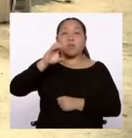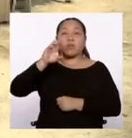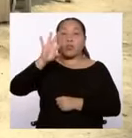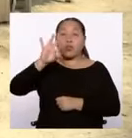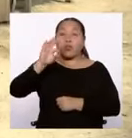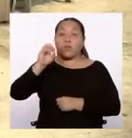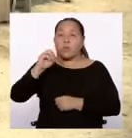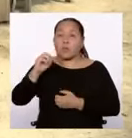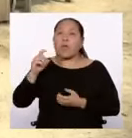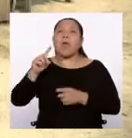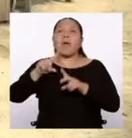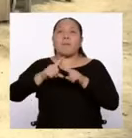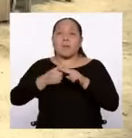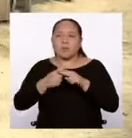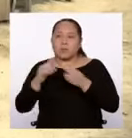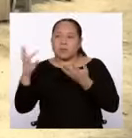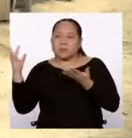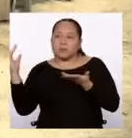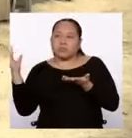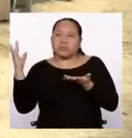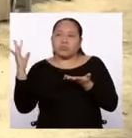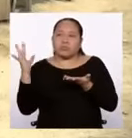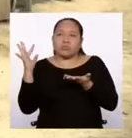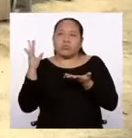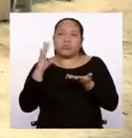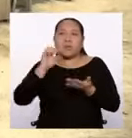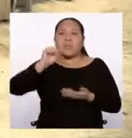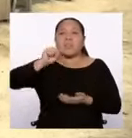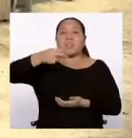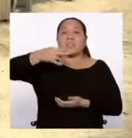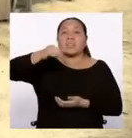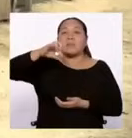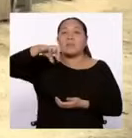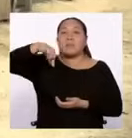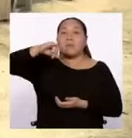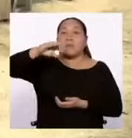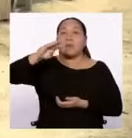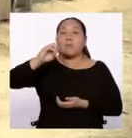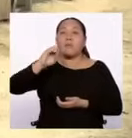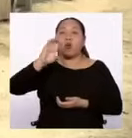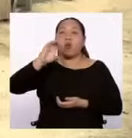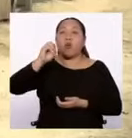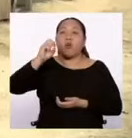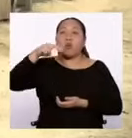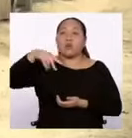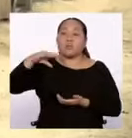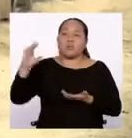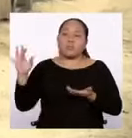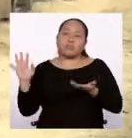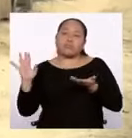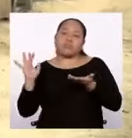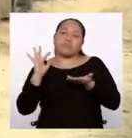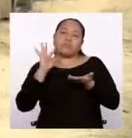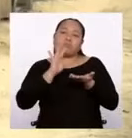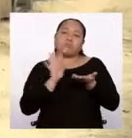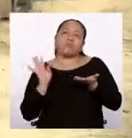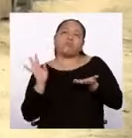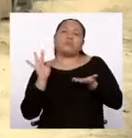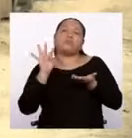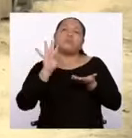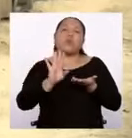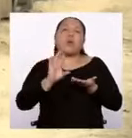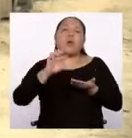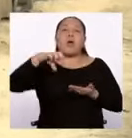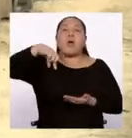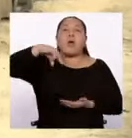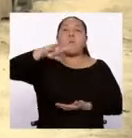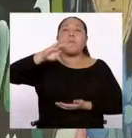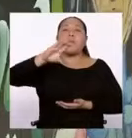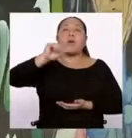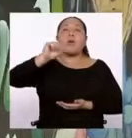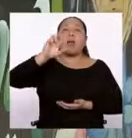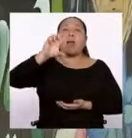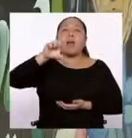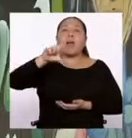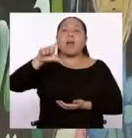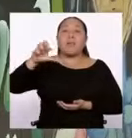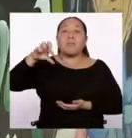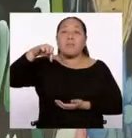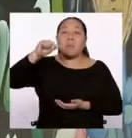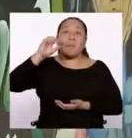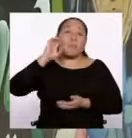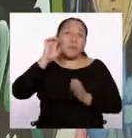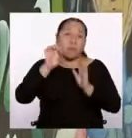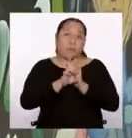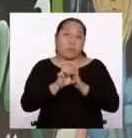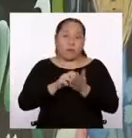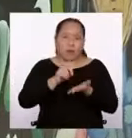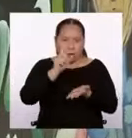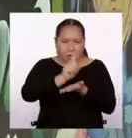migración de los shipibo conibo a lugares como Pucallpa, por ejemplo, la capital de Ucayali. Lima,